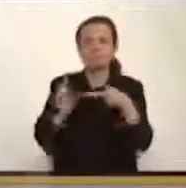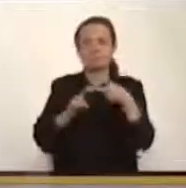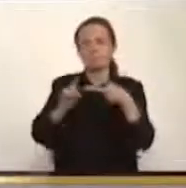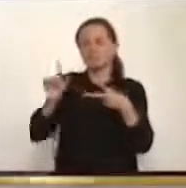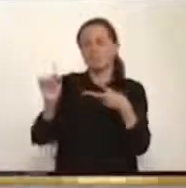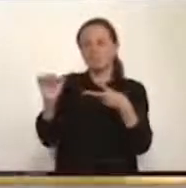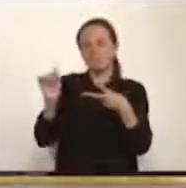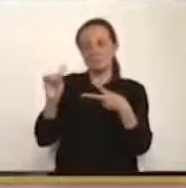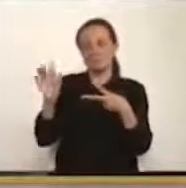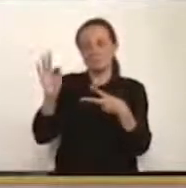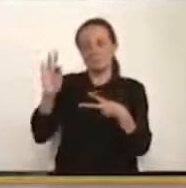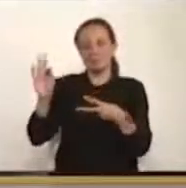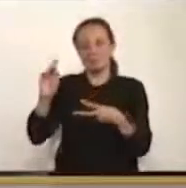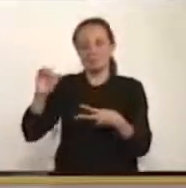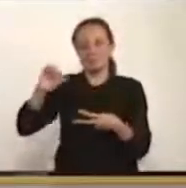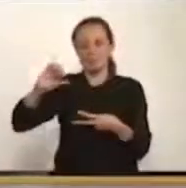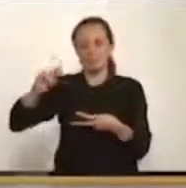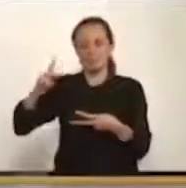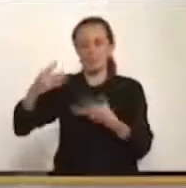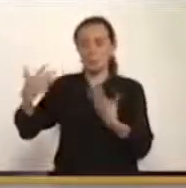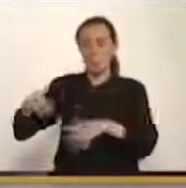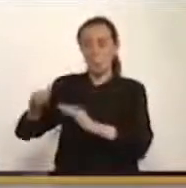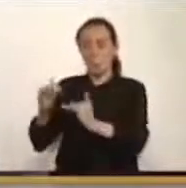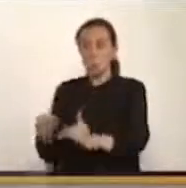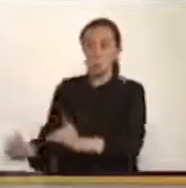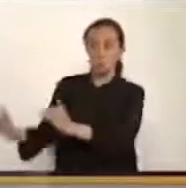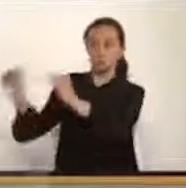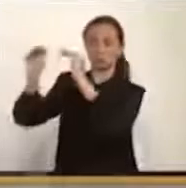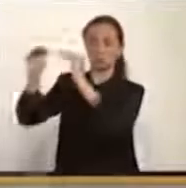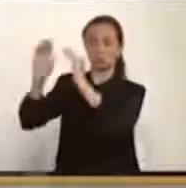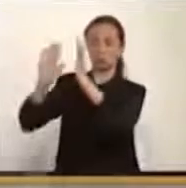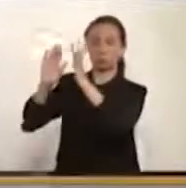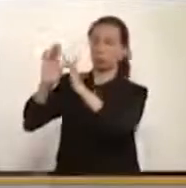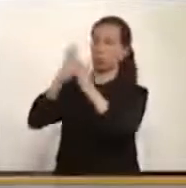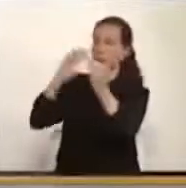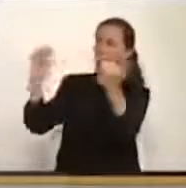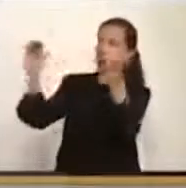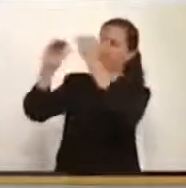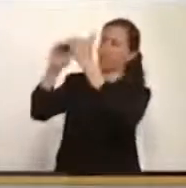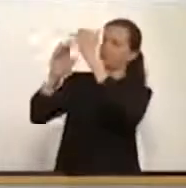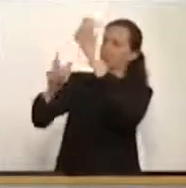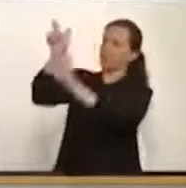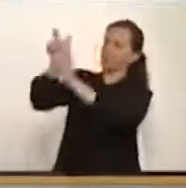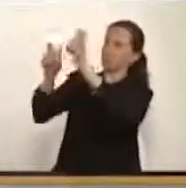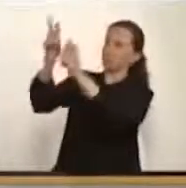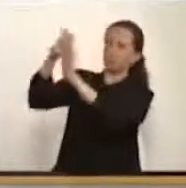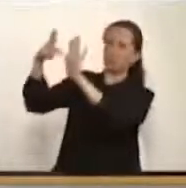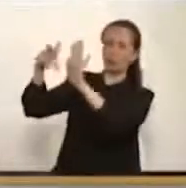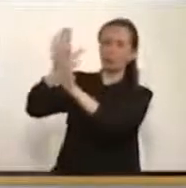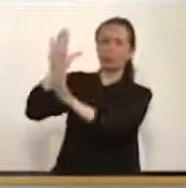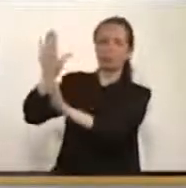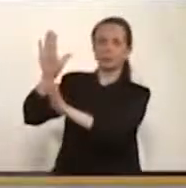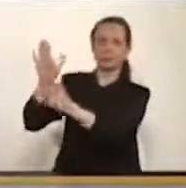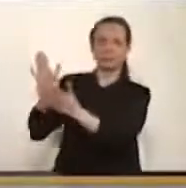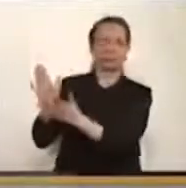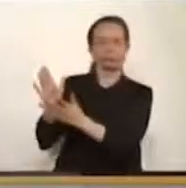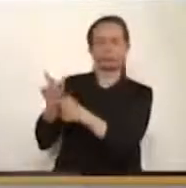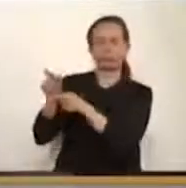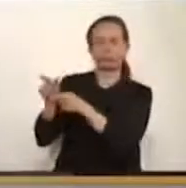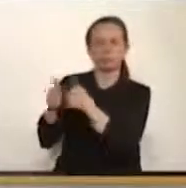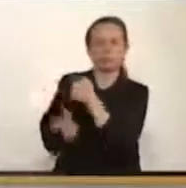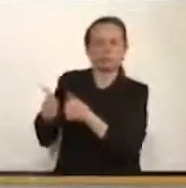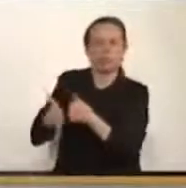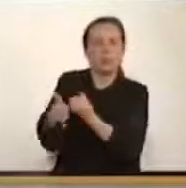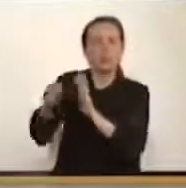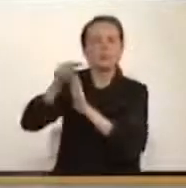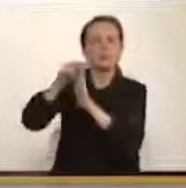solamente lo elevaron al nivel constitucional, sino que lo pusieron en concordancia con varias